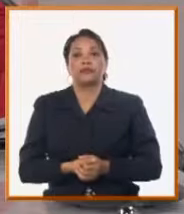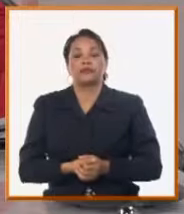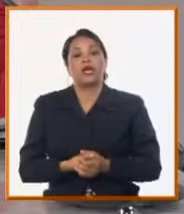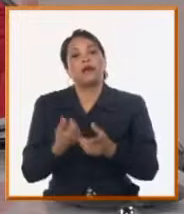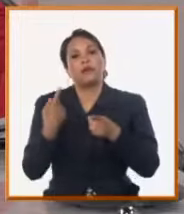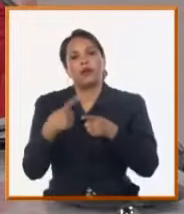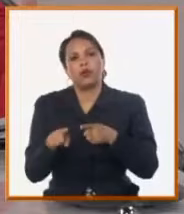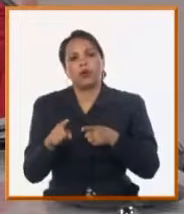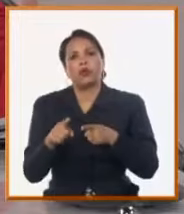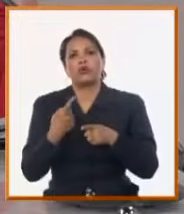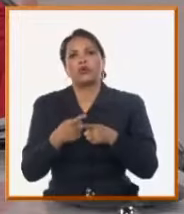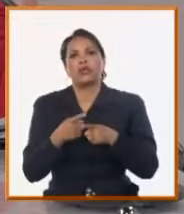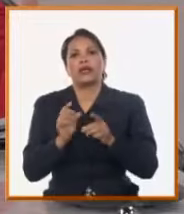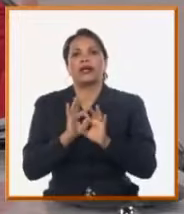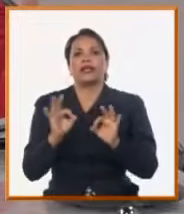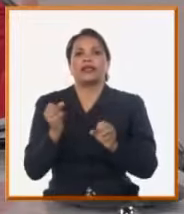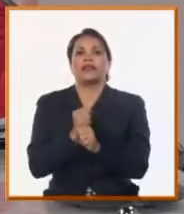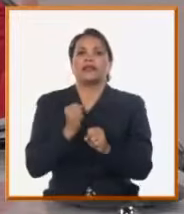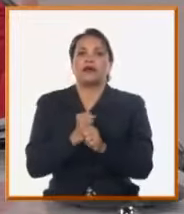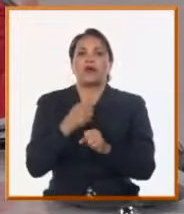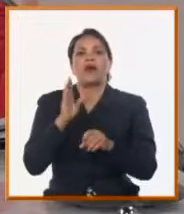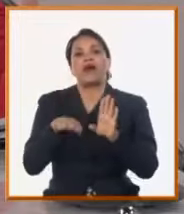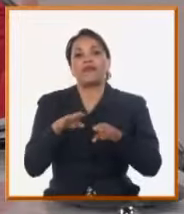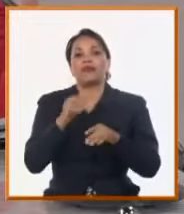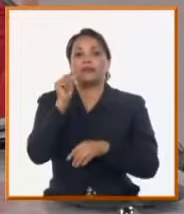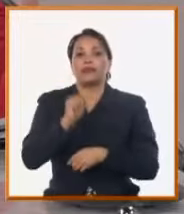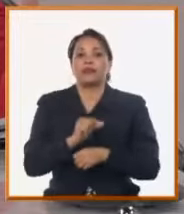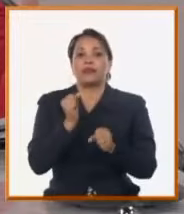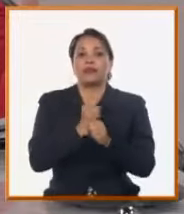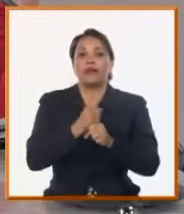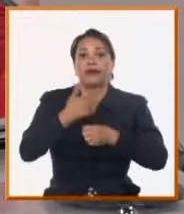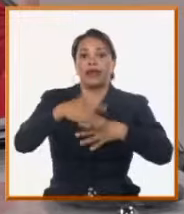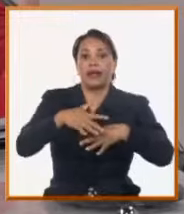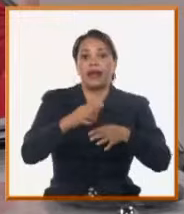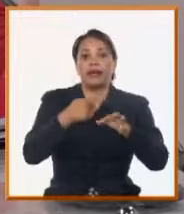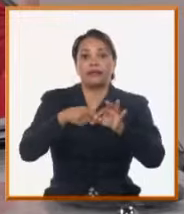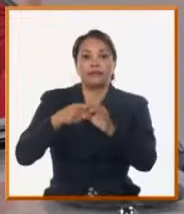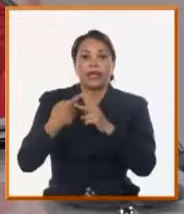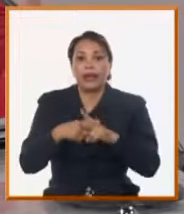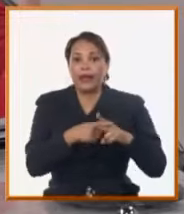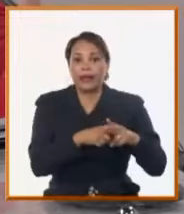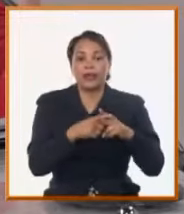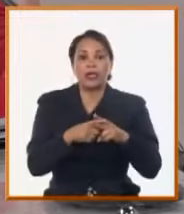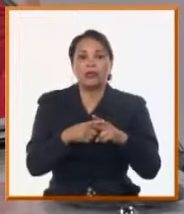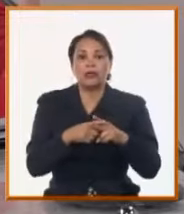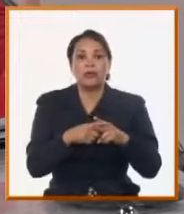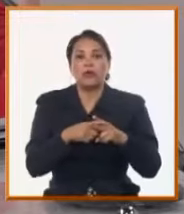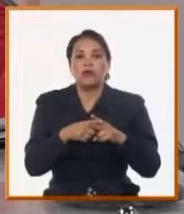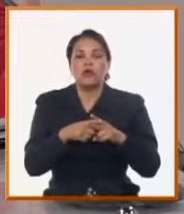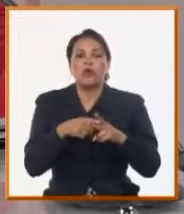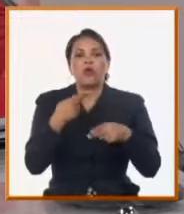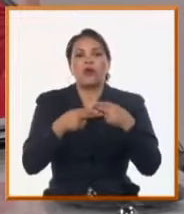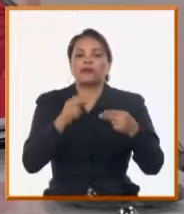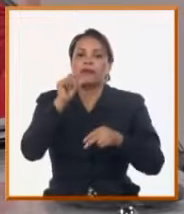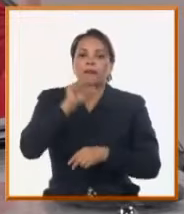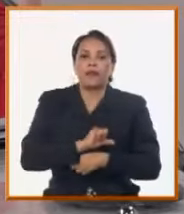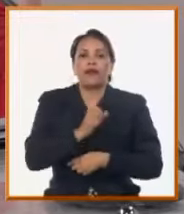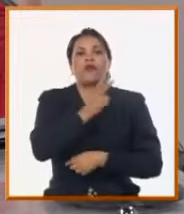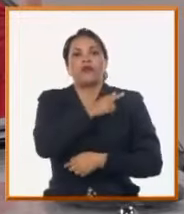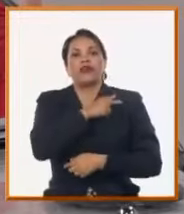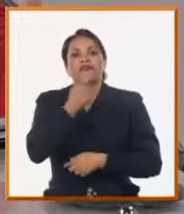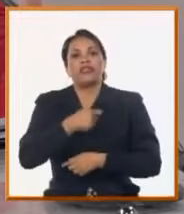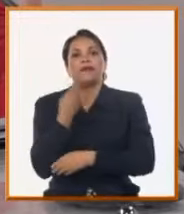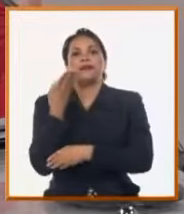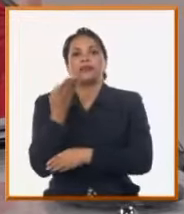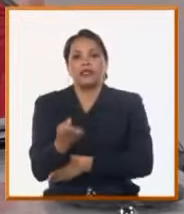ver con la calidad del trabajo que se hace, y con que nuestros jefes que están en cada una de las posiciones, exijan y velen por la calidad